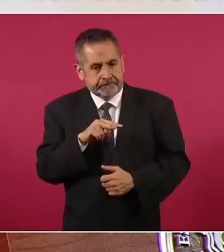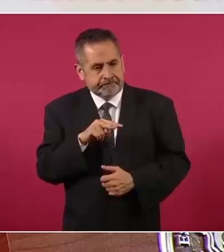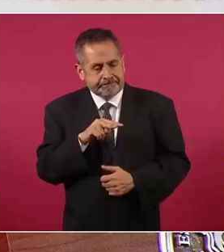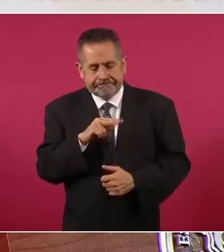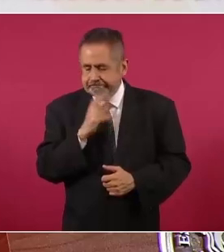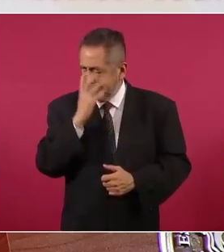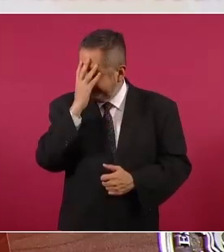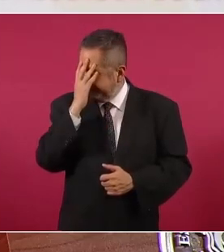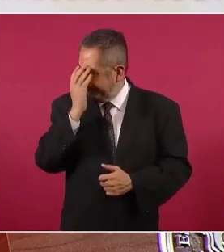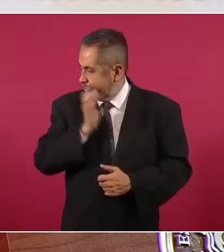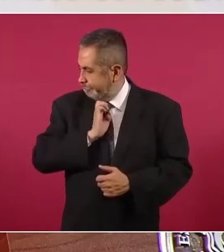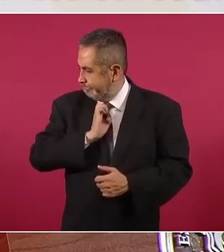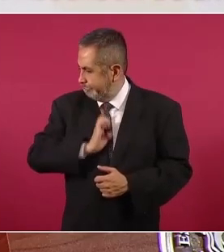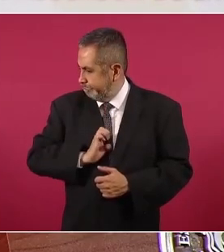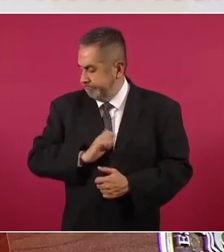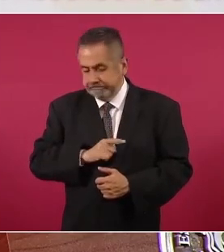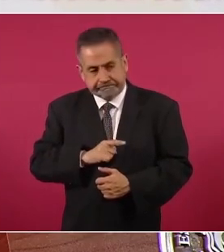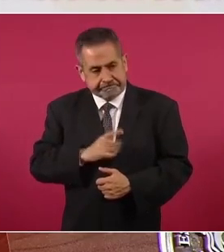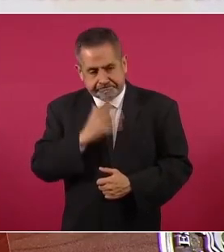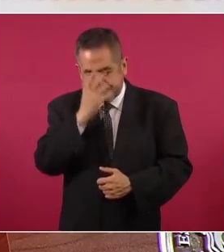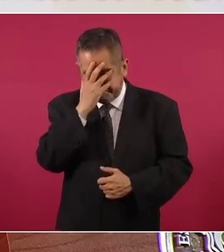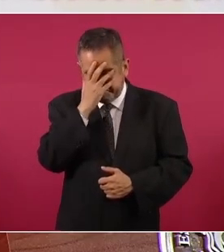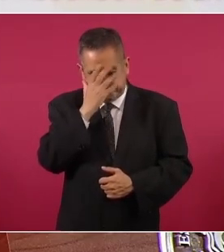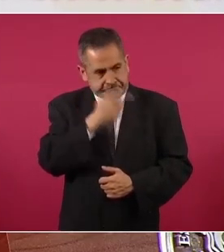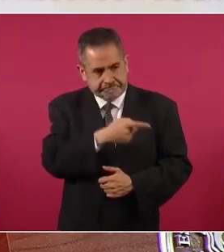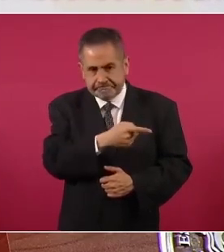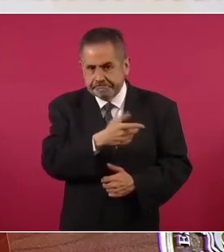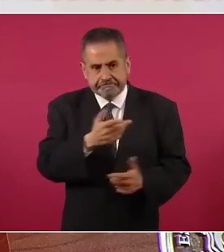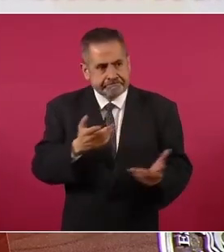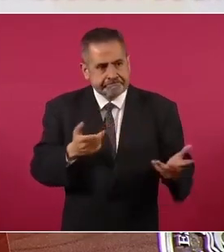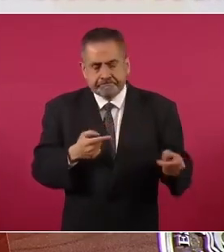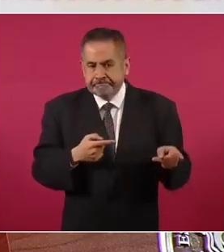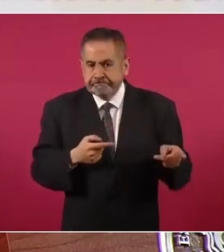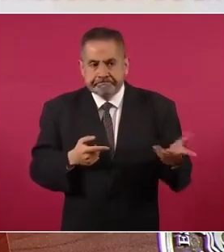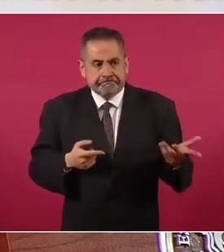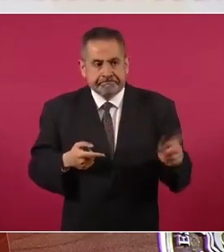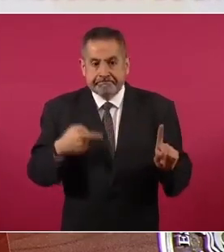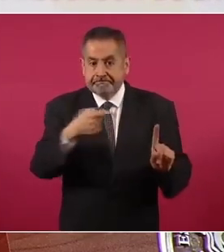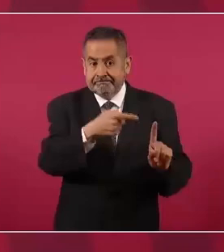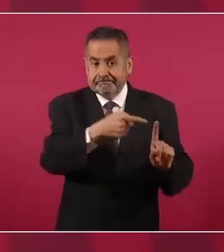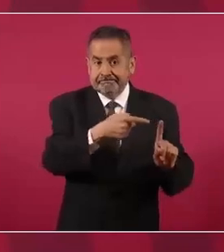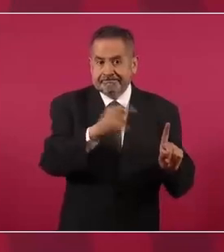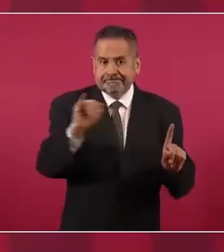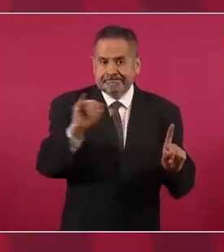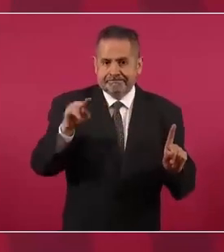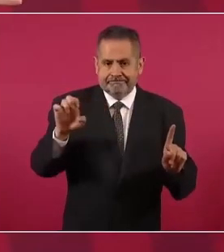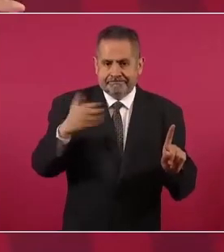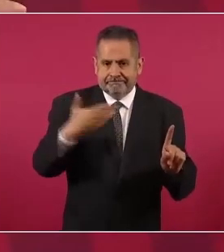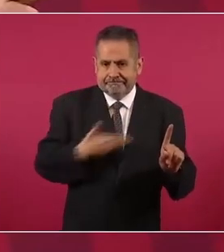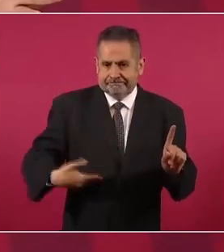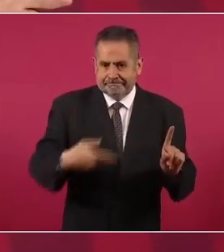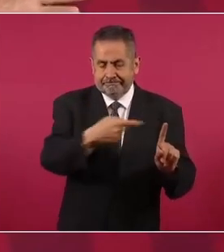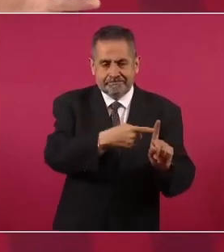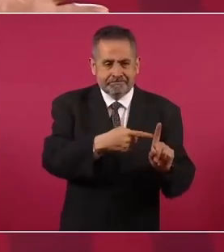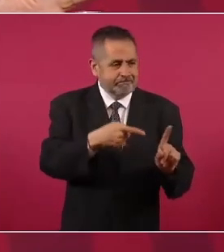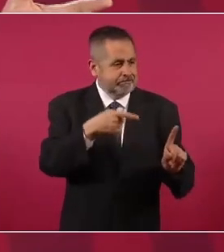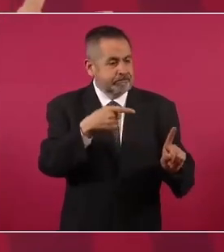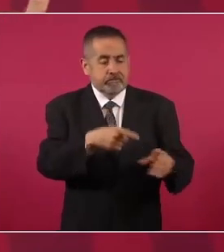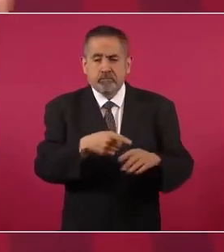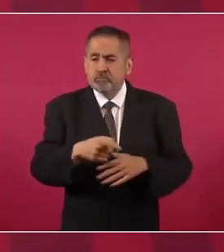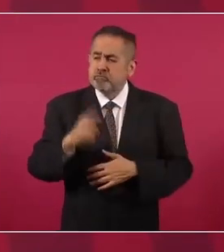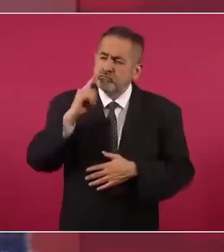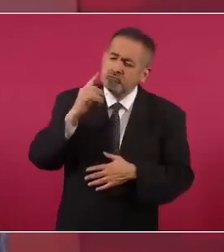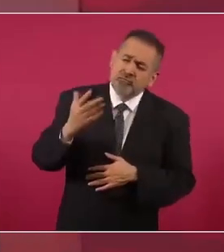pena ajena a decir que eso era hace dos